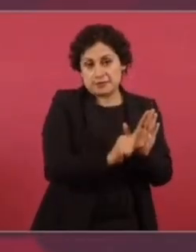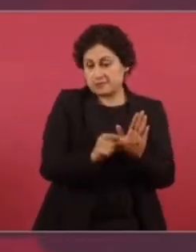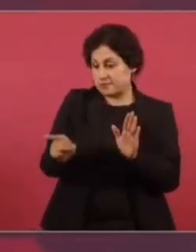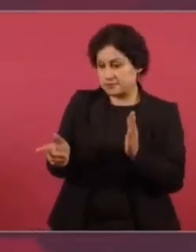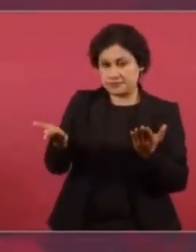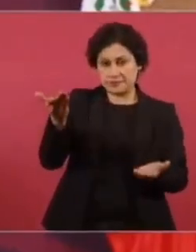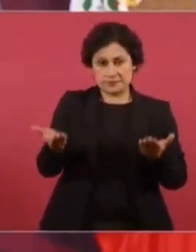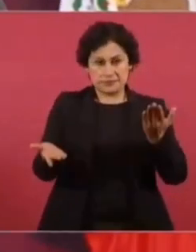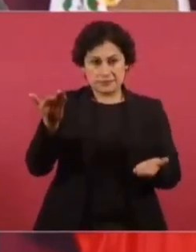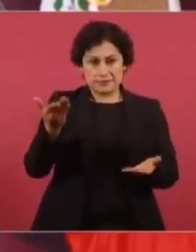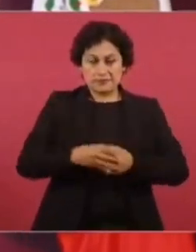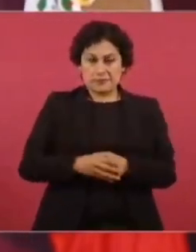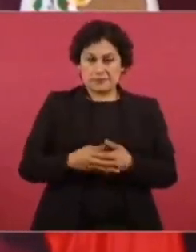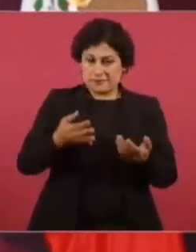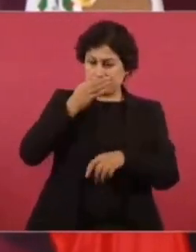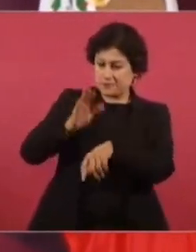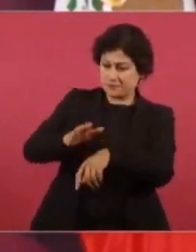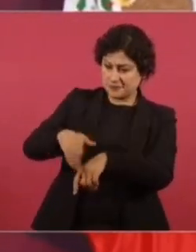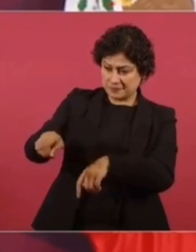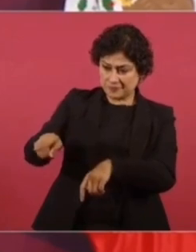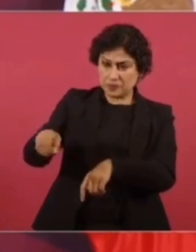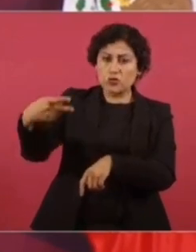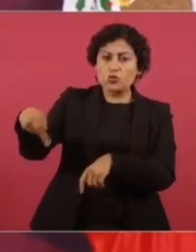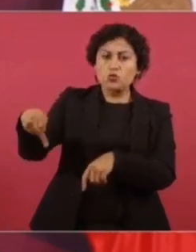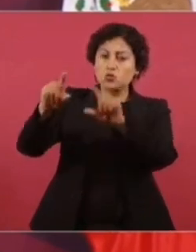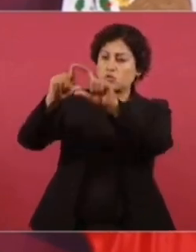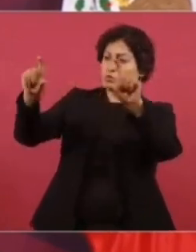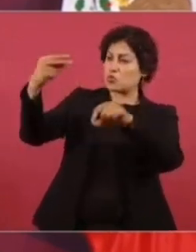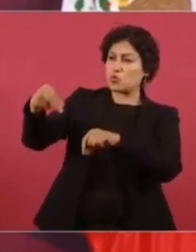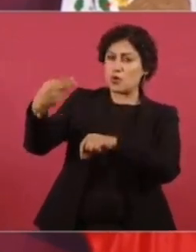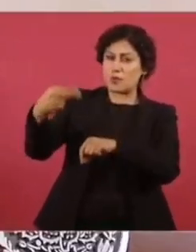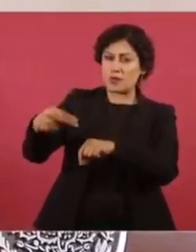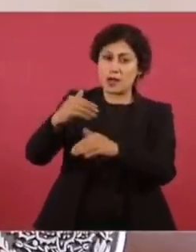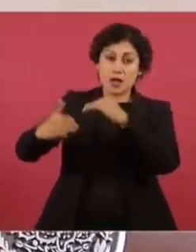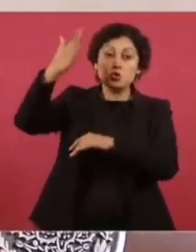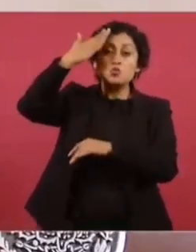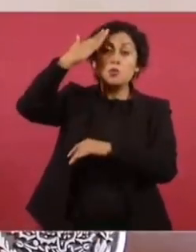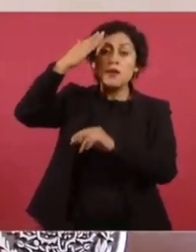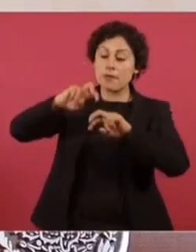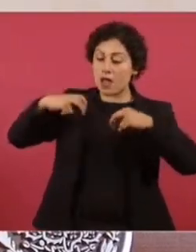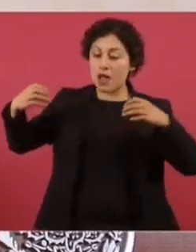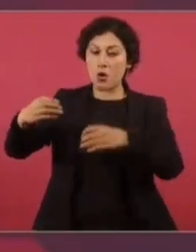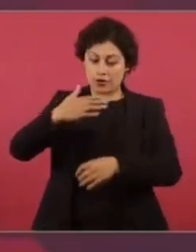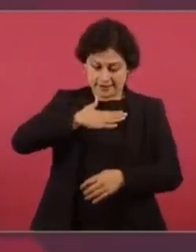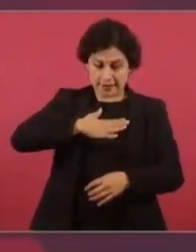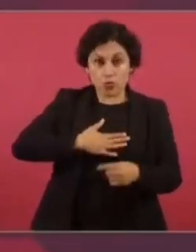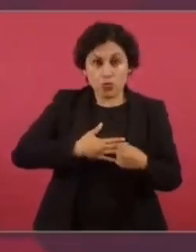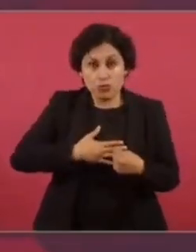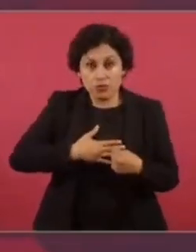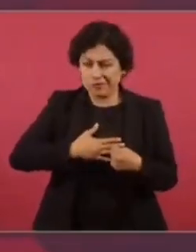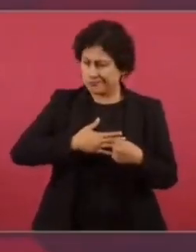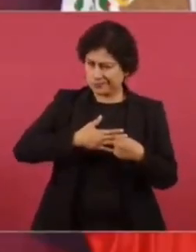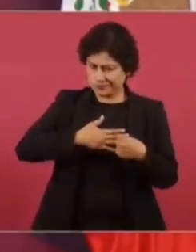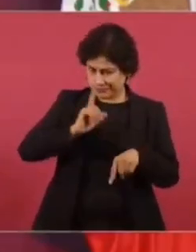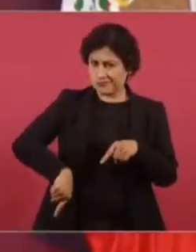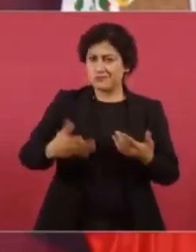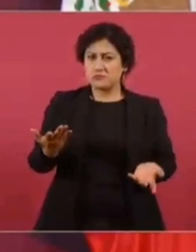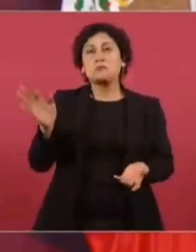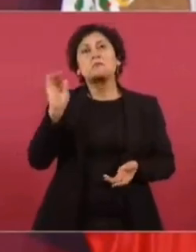Entonces, que le quiten el nombre. Que no sea Suprema Corte de Justicia. Le pueden poner